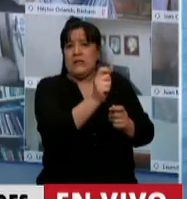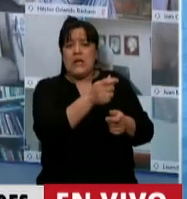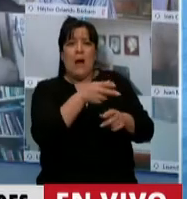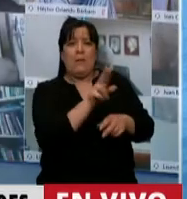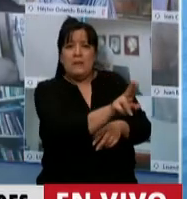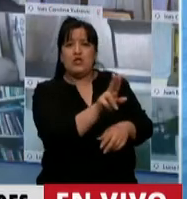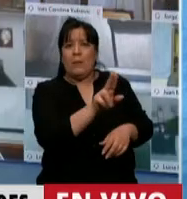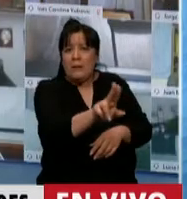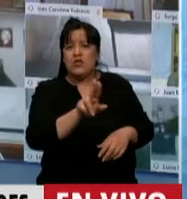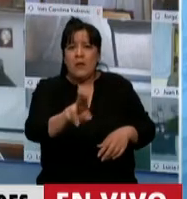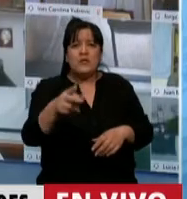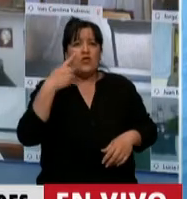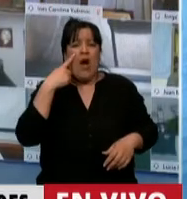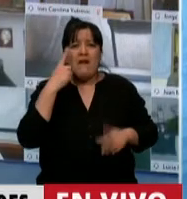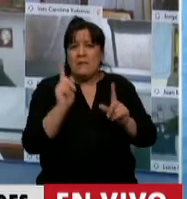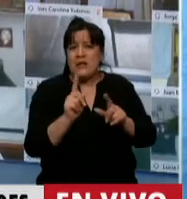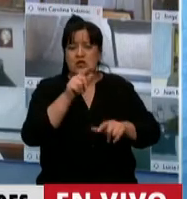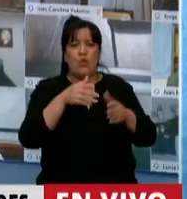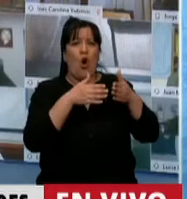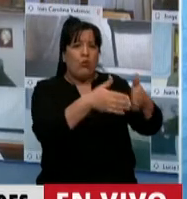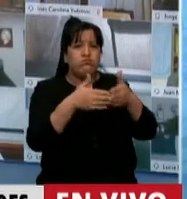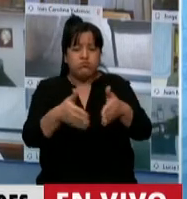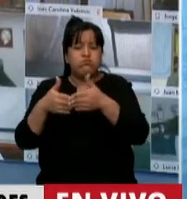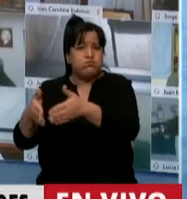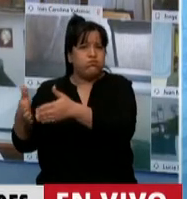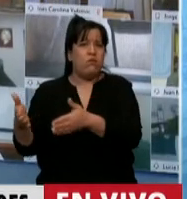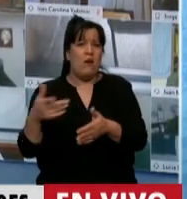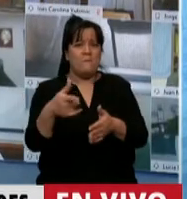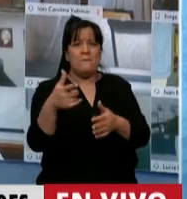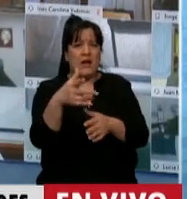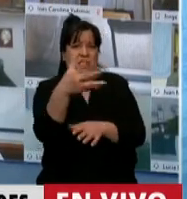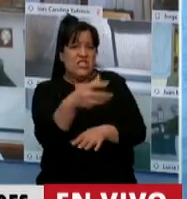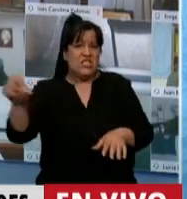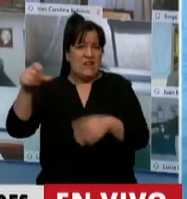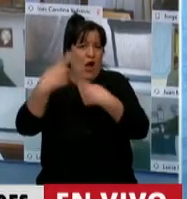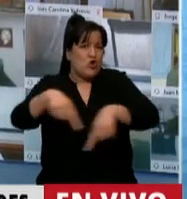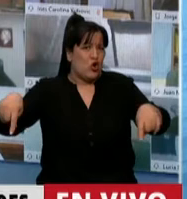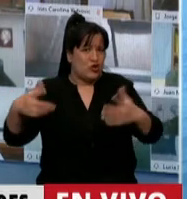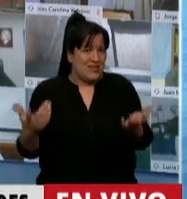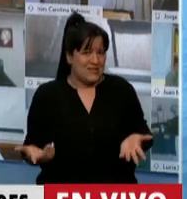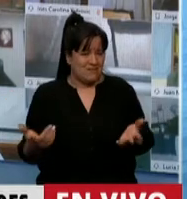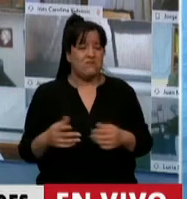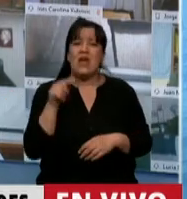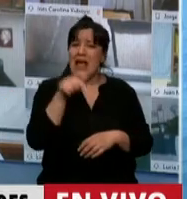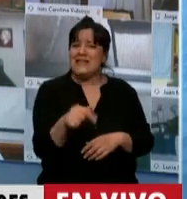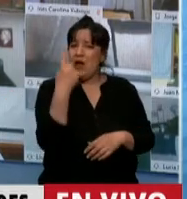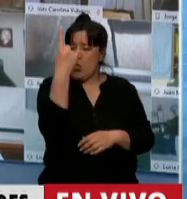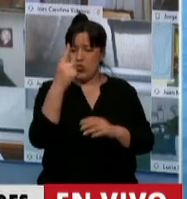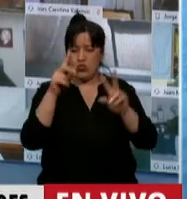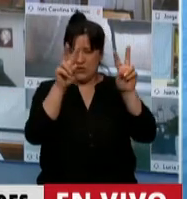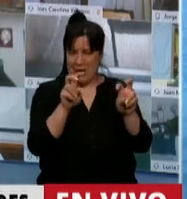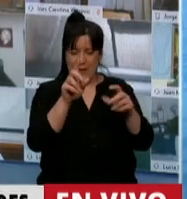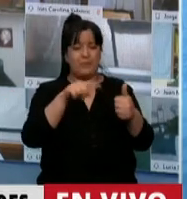viendo si se persigue alguno de todos estos buques que vienen a llevarse nuestros recursos. Este es un aspecto.